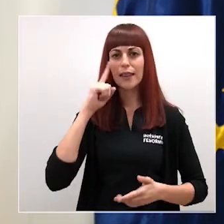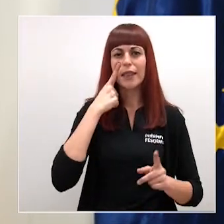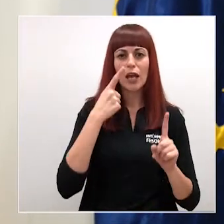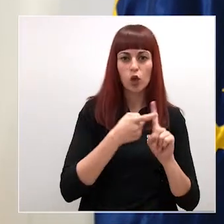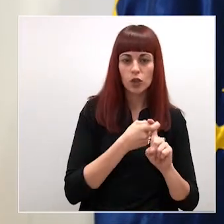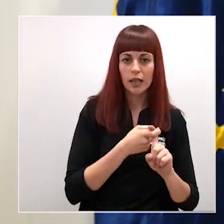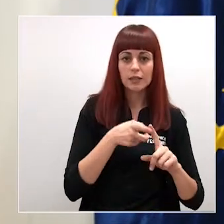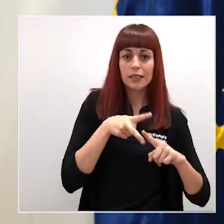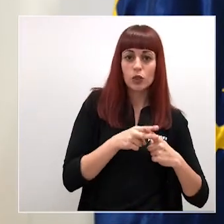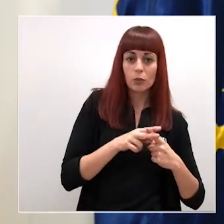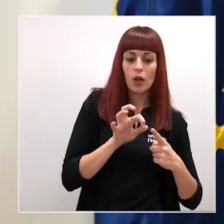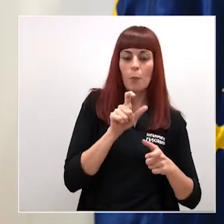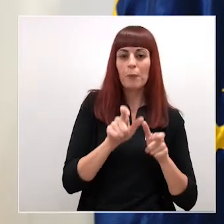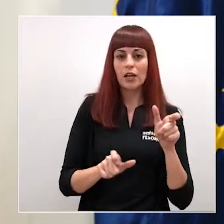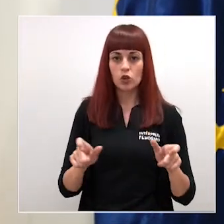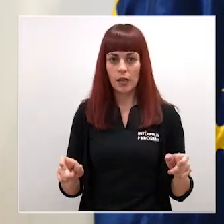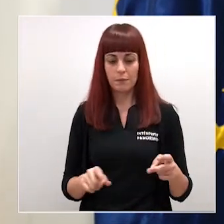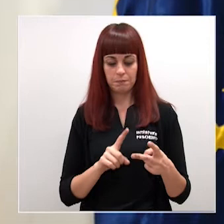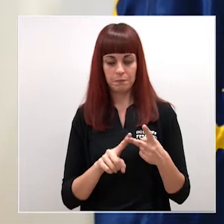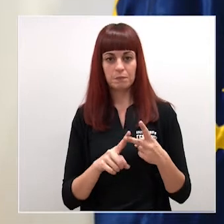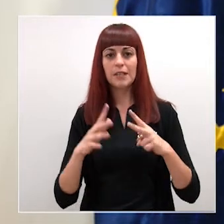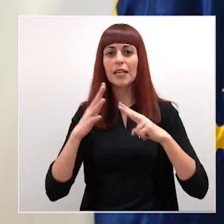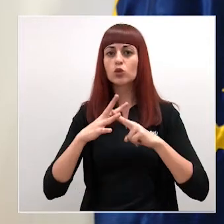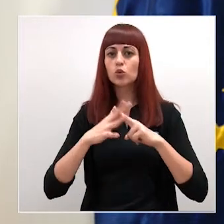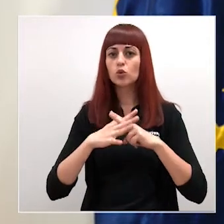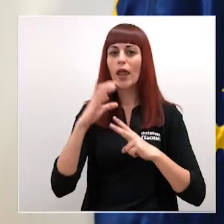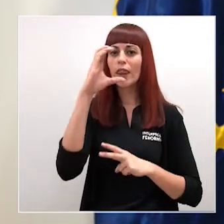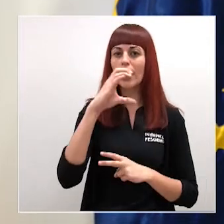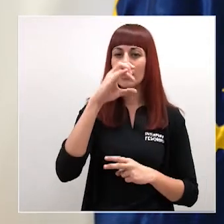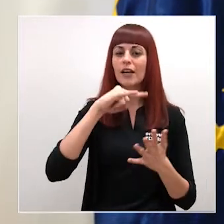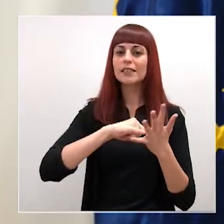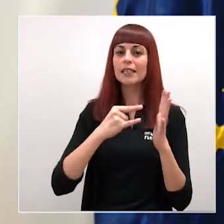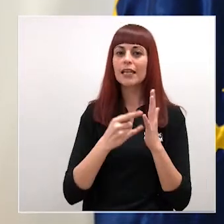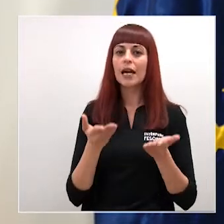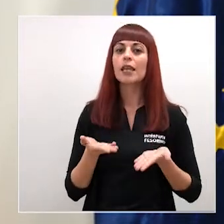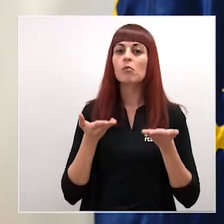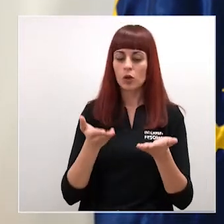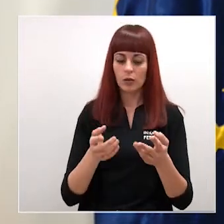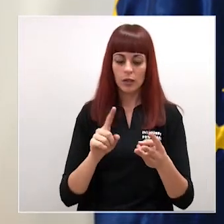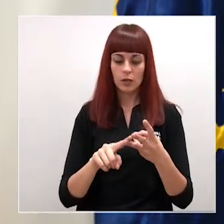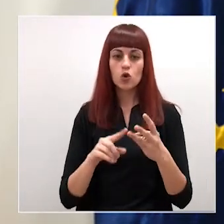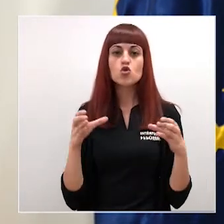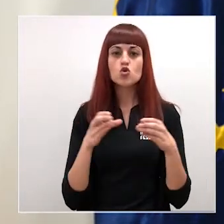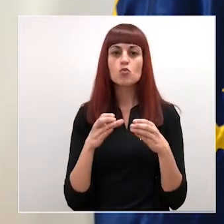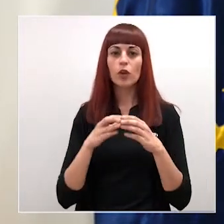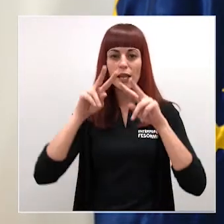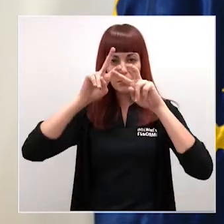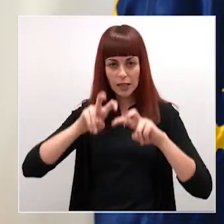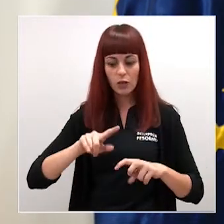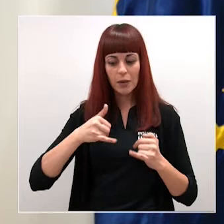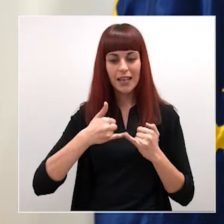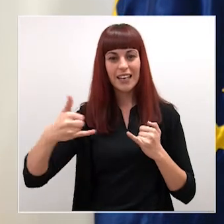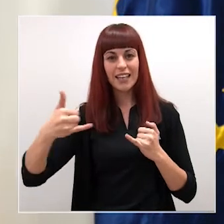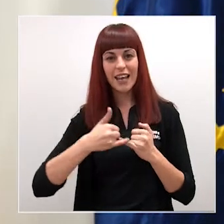instrumental como en personal Las infraestructuras científicas y técnicas disponibles Los grupos de investigación y líneas asociadas en